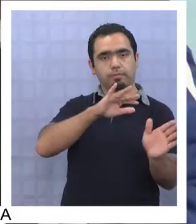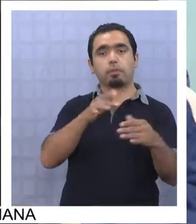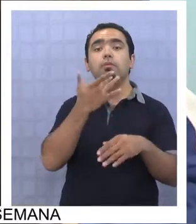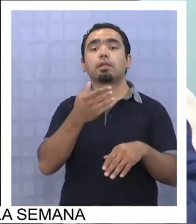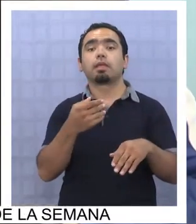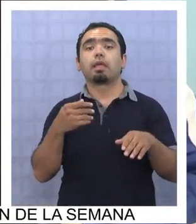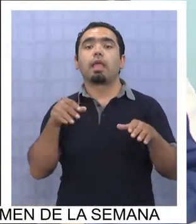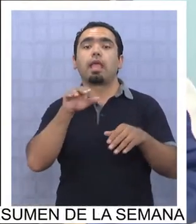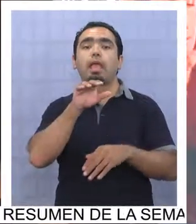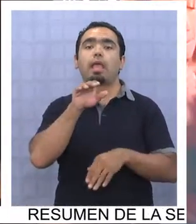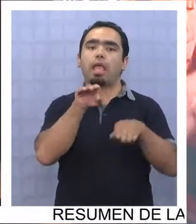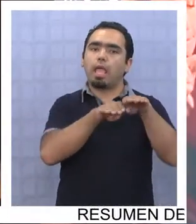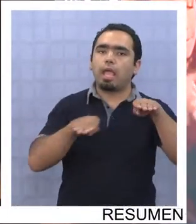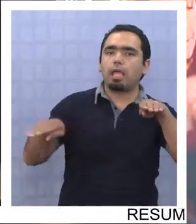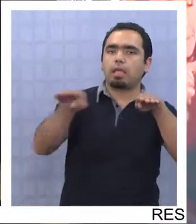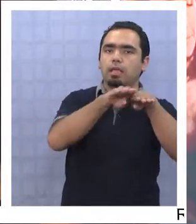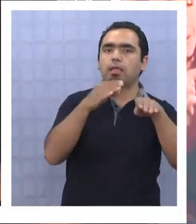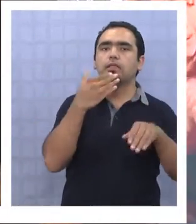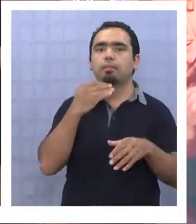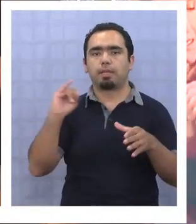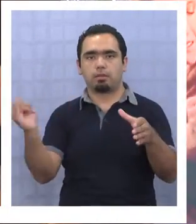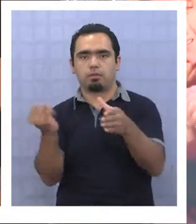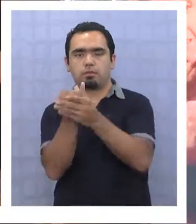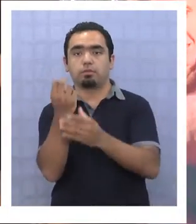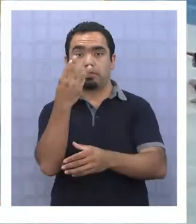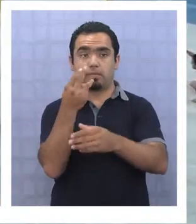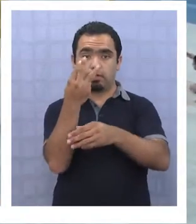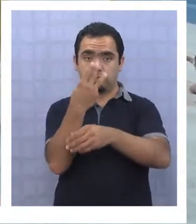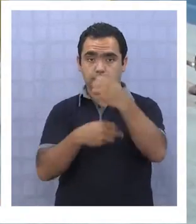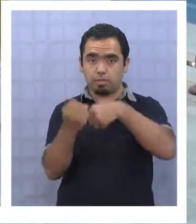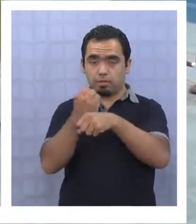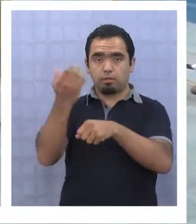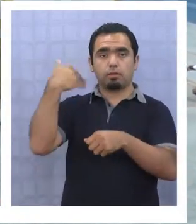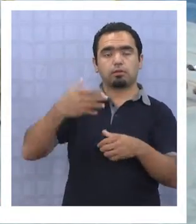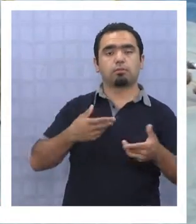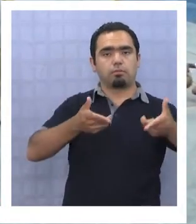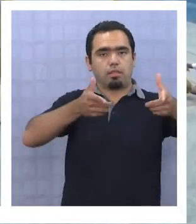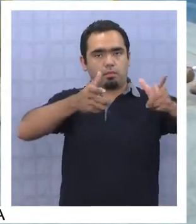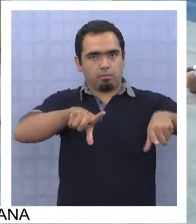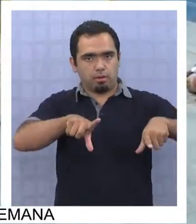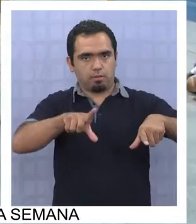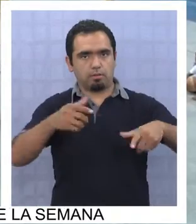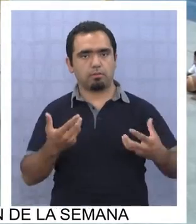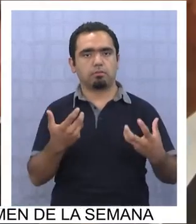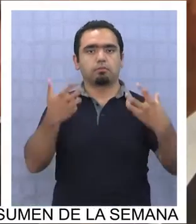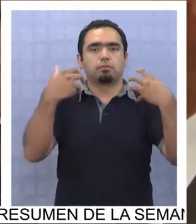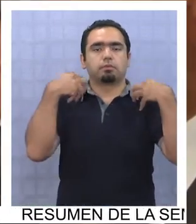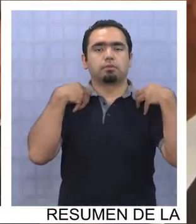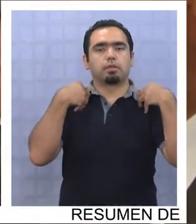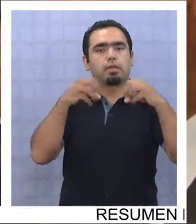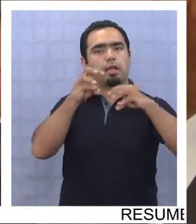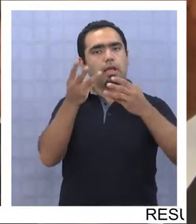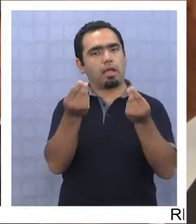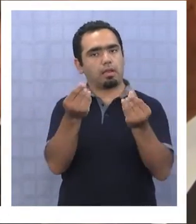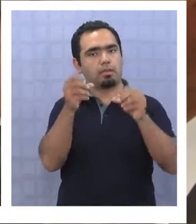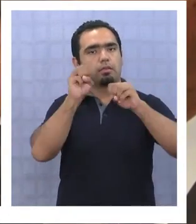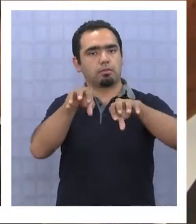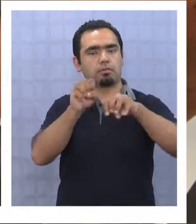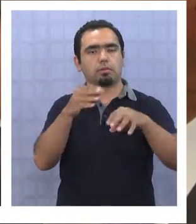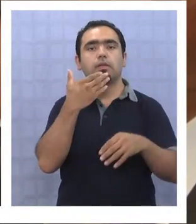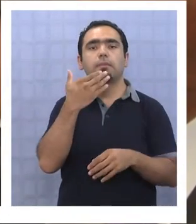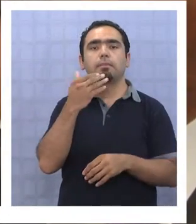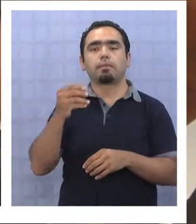equidad e inclusión, es que hace tres años se creó la Agencia de la Calidad de la Educación, al igual que la Superintendencia de Educación.